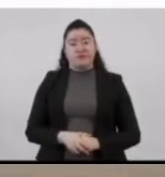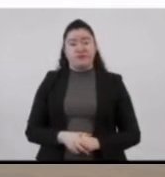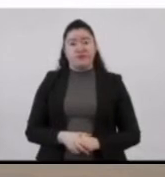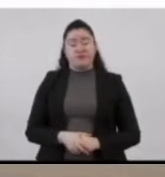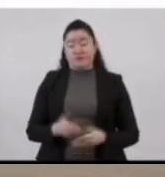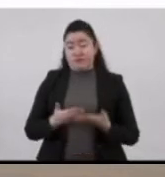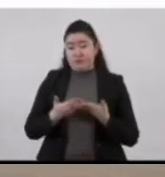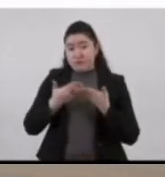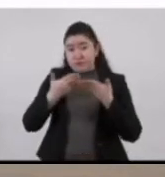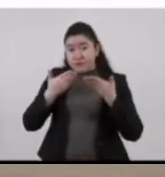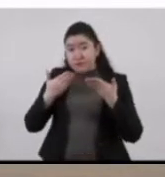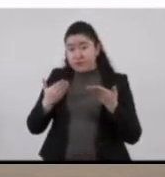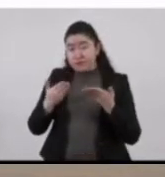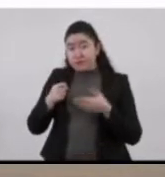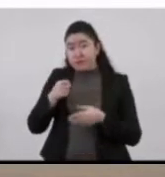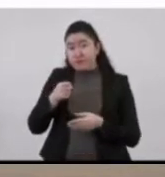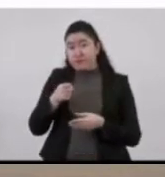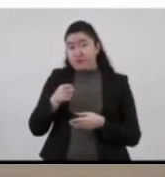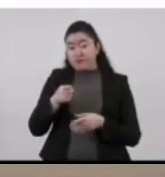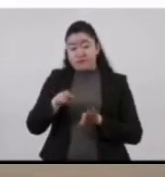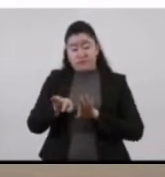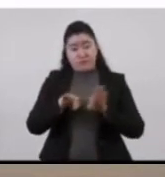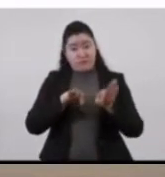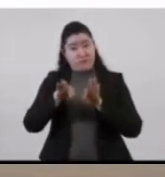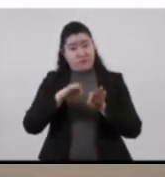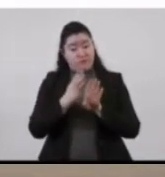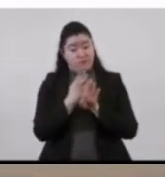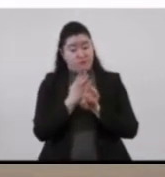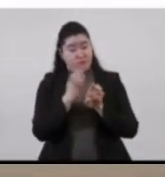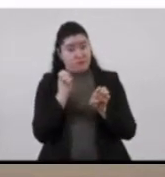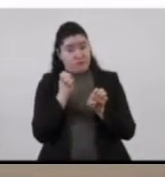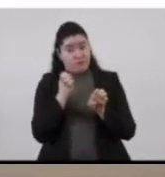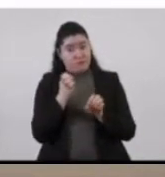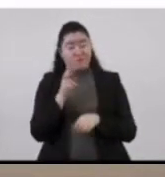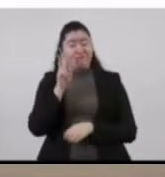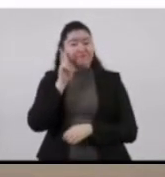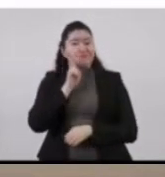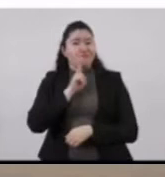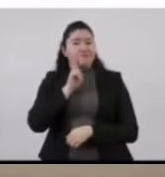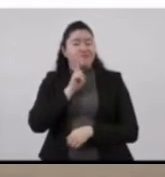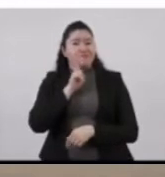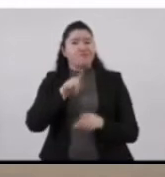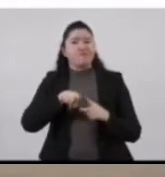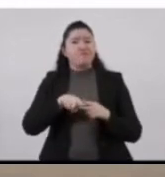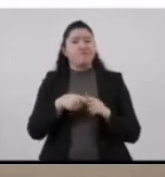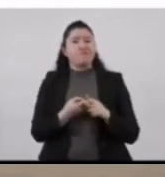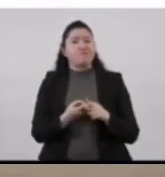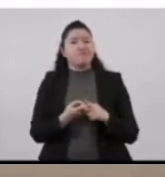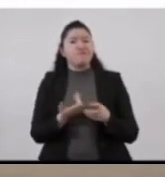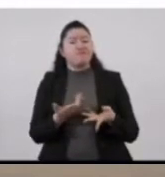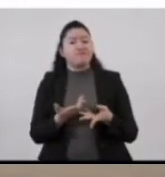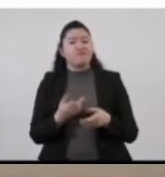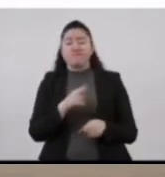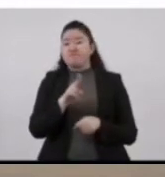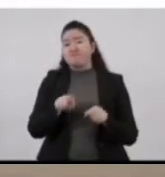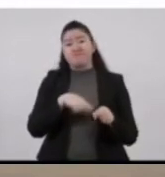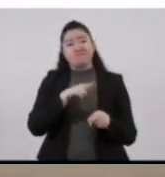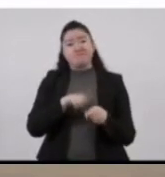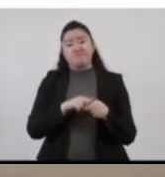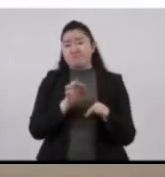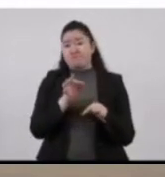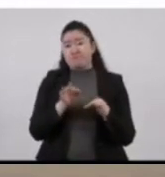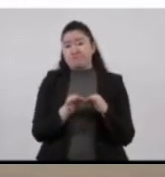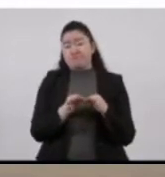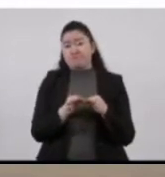La operación del Metrobús en estas pruebas inició, digamos, de forma correcta,